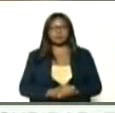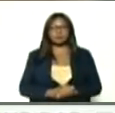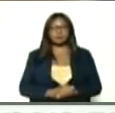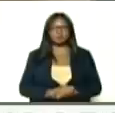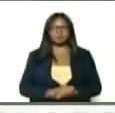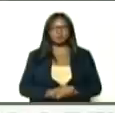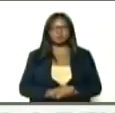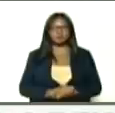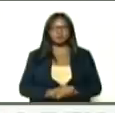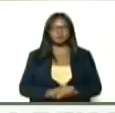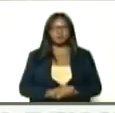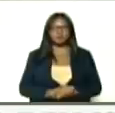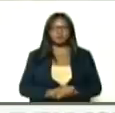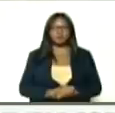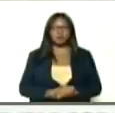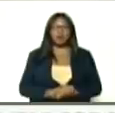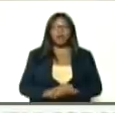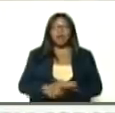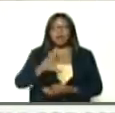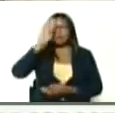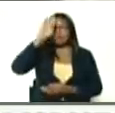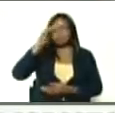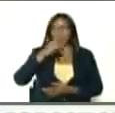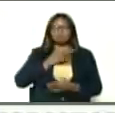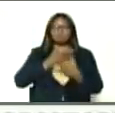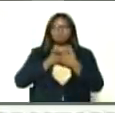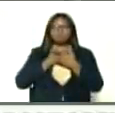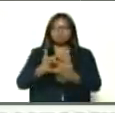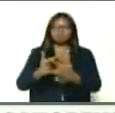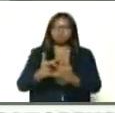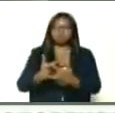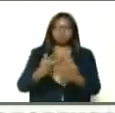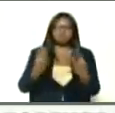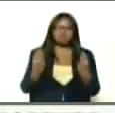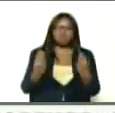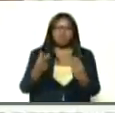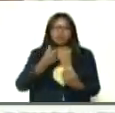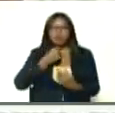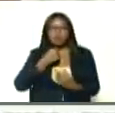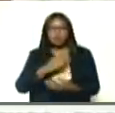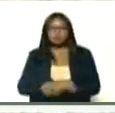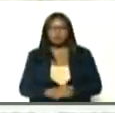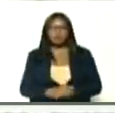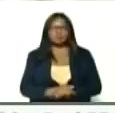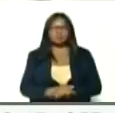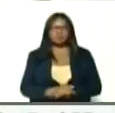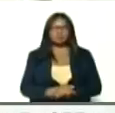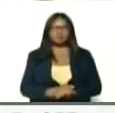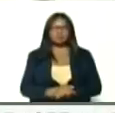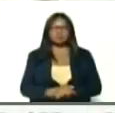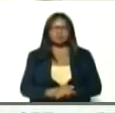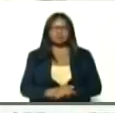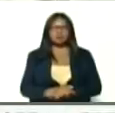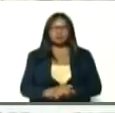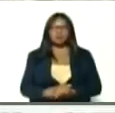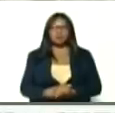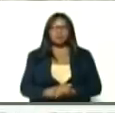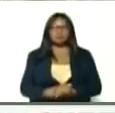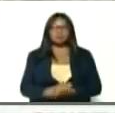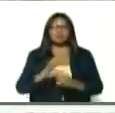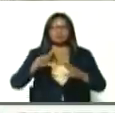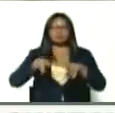y bueno, el Papa, está enamorado, puedo decirlo, de la causa, de la causa, la beatificación,